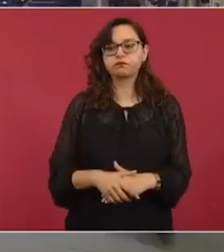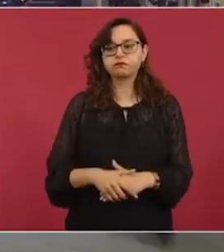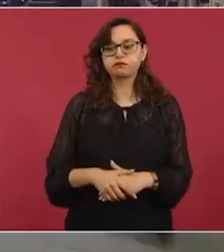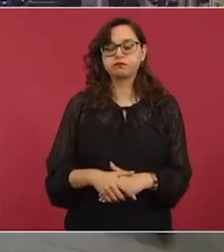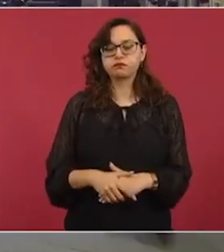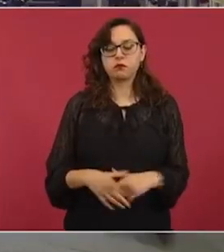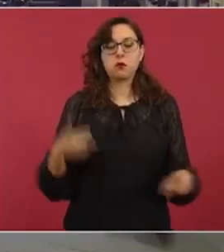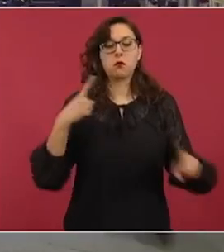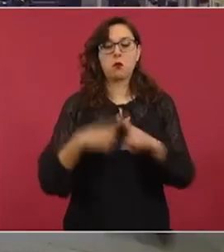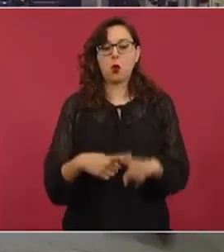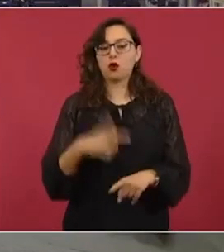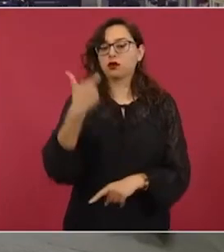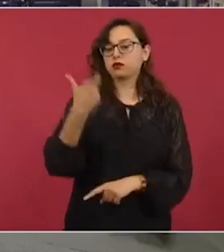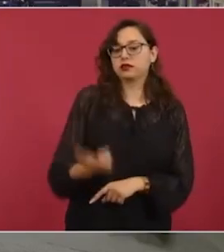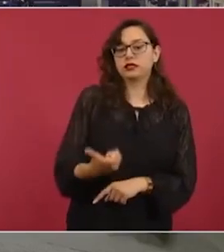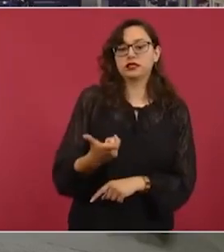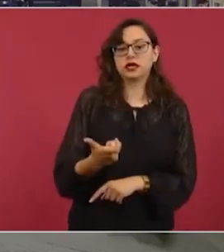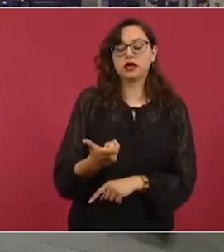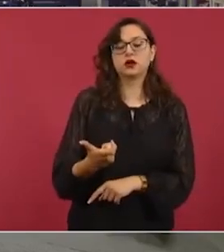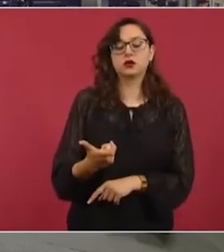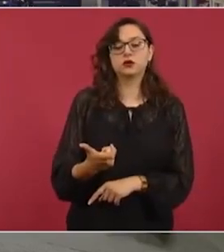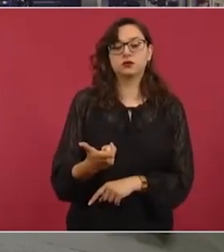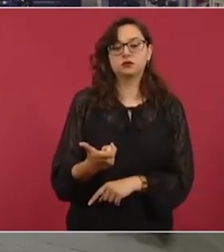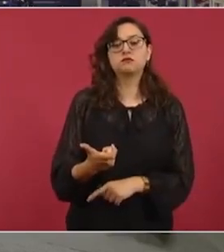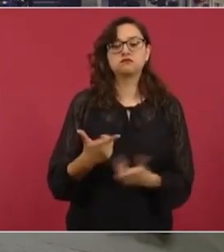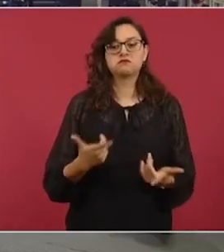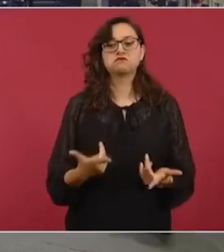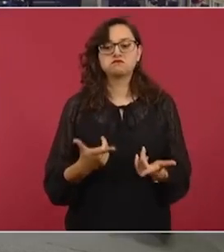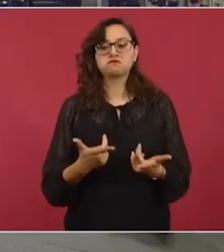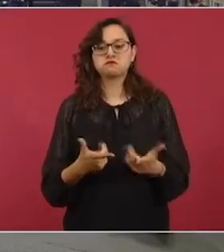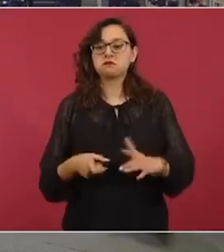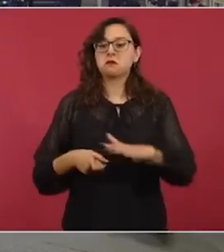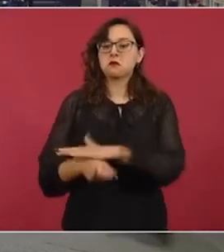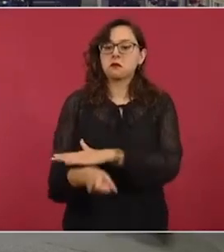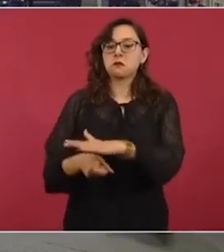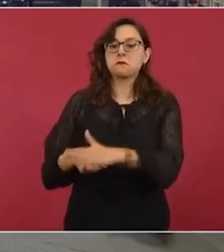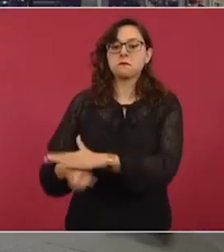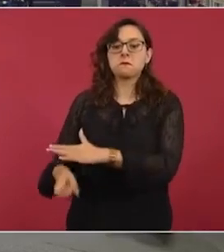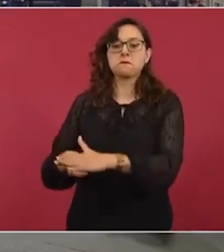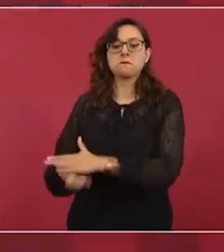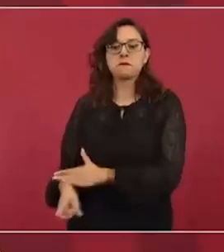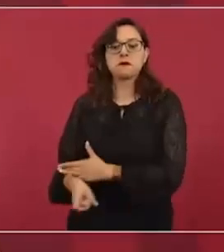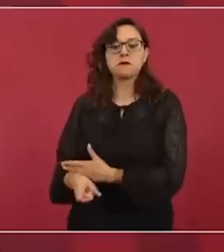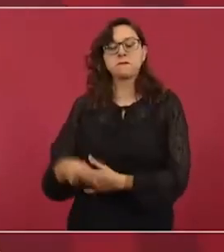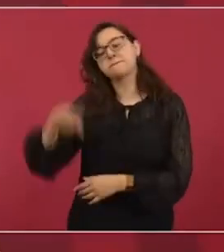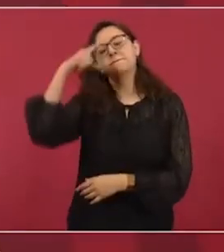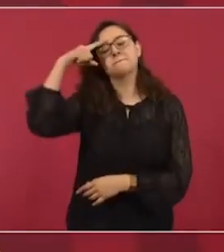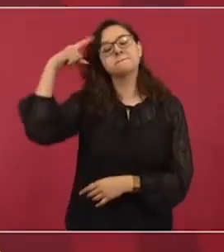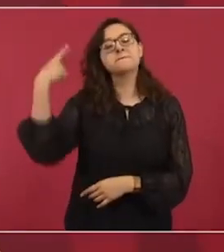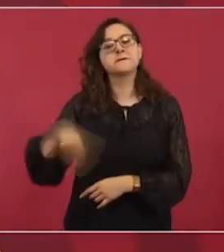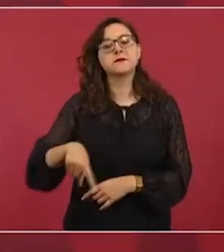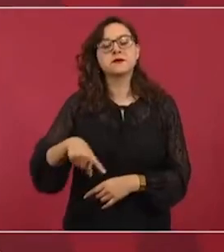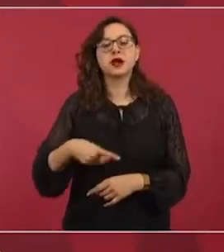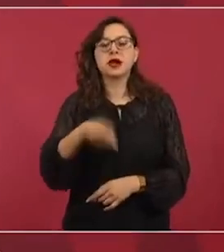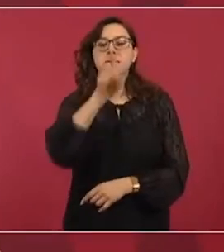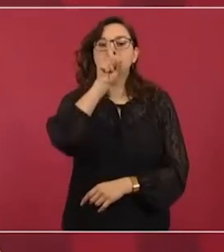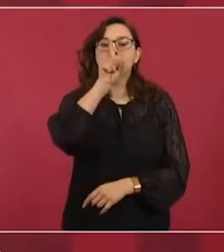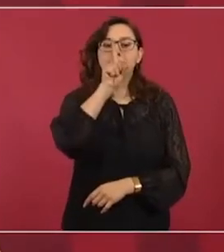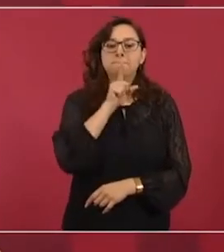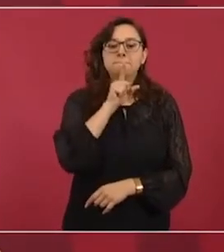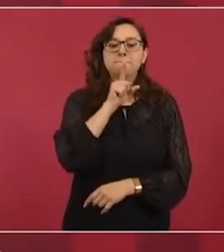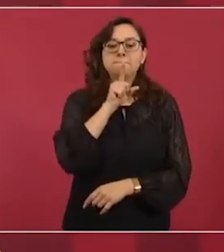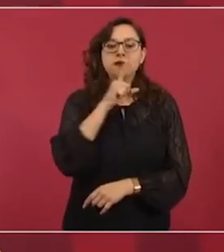difunden una calumnia, una